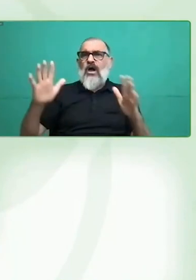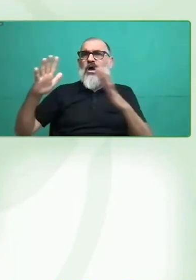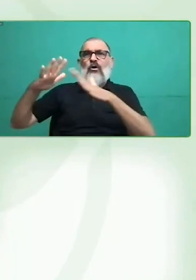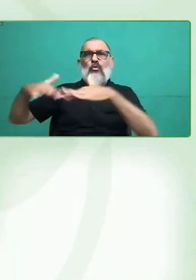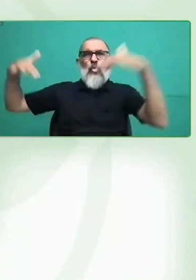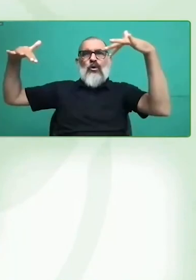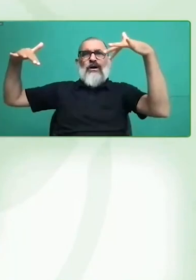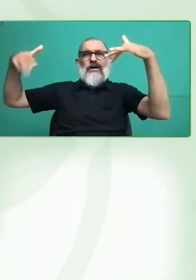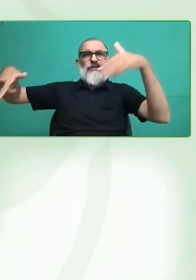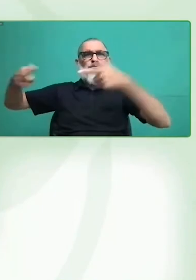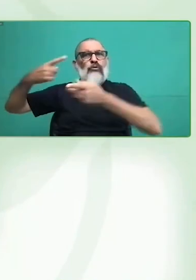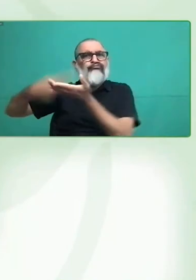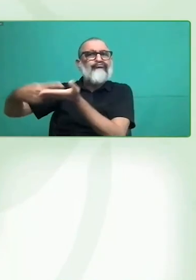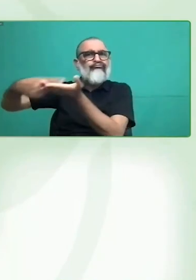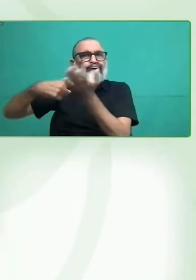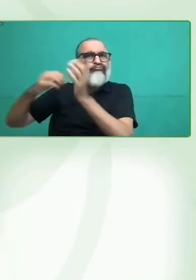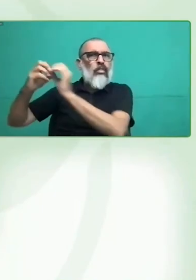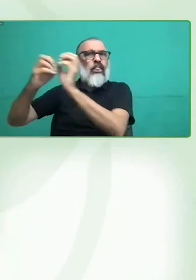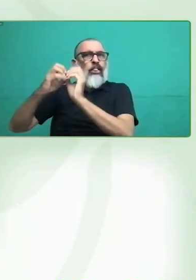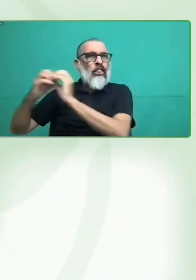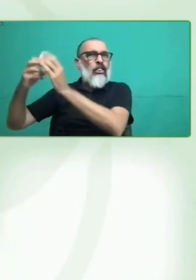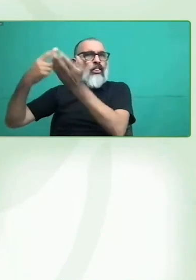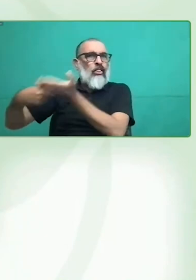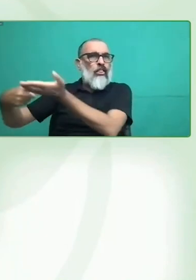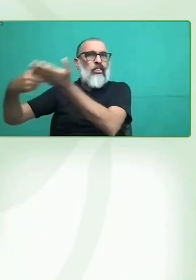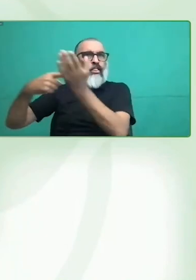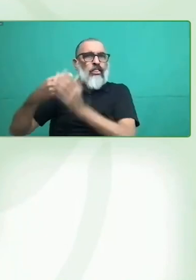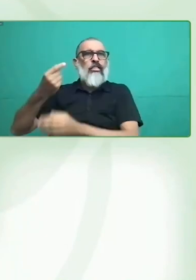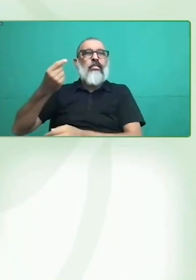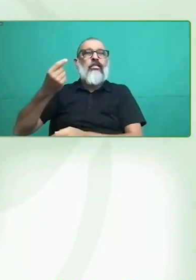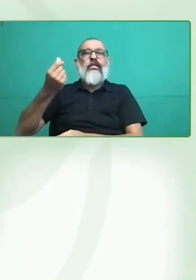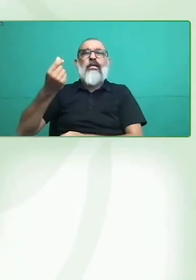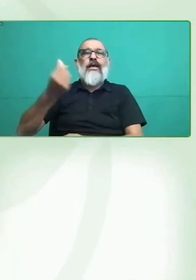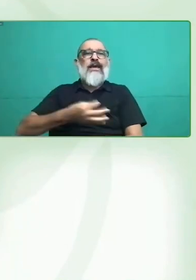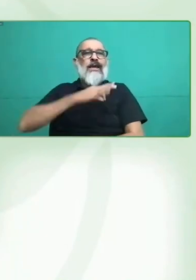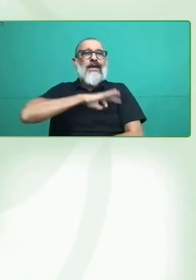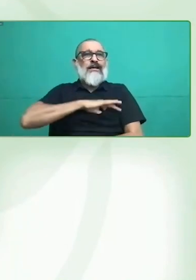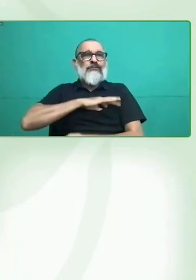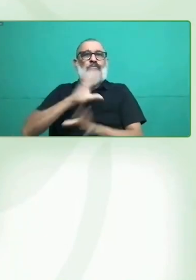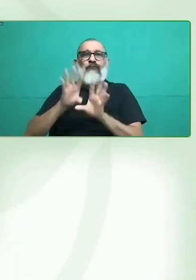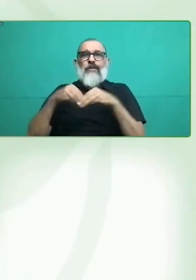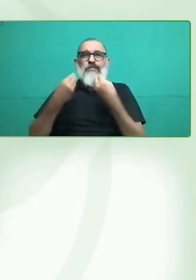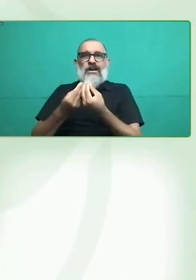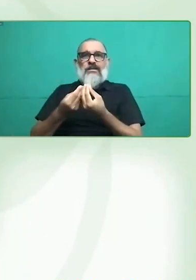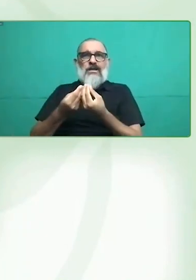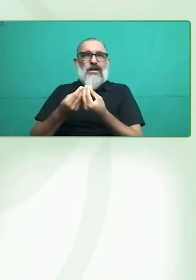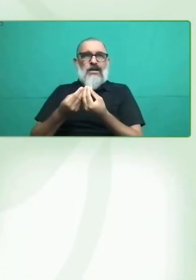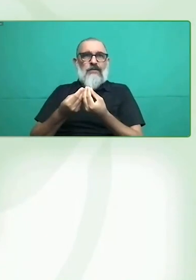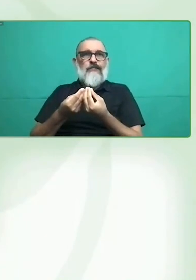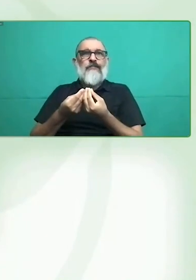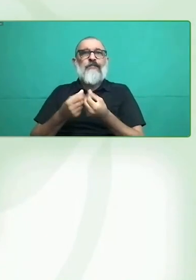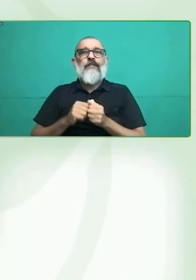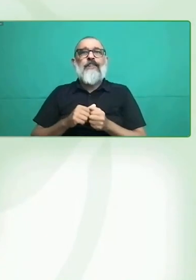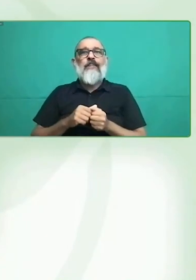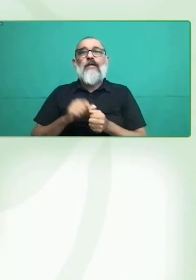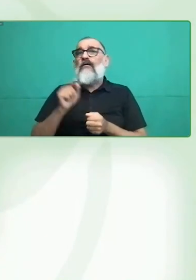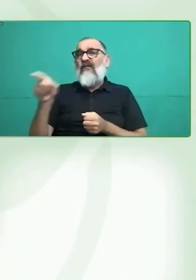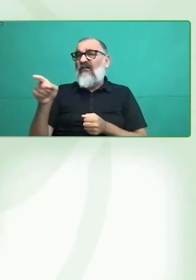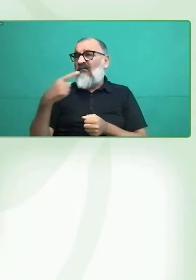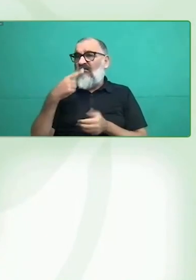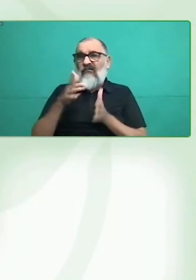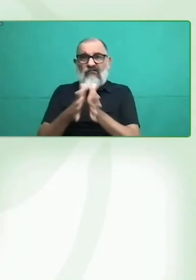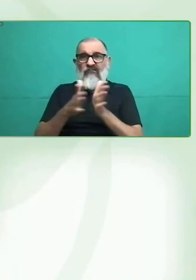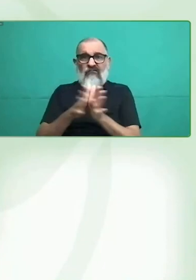sencilla, simple, con senadores y diputados que sí estaban interesados en el tema, finalmente pudimos entregarles